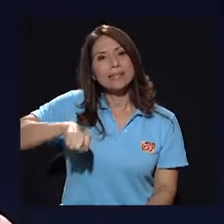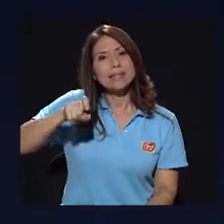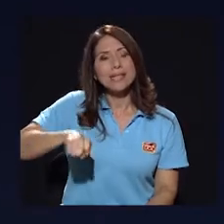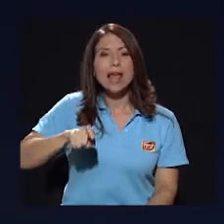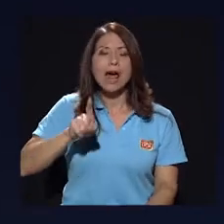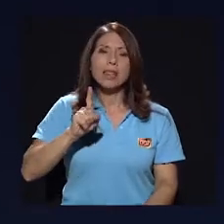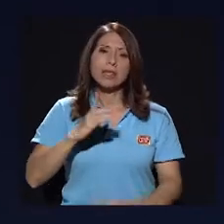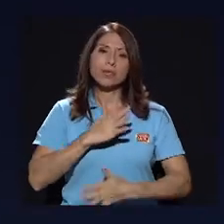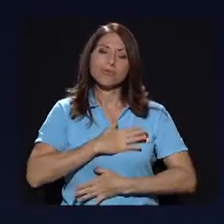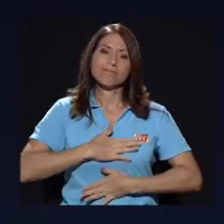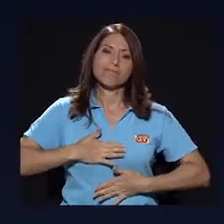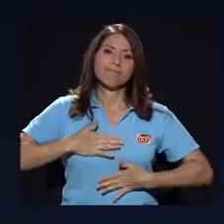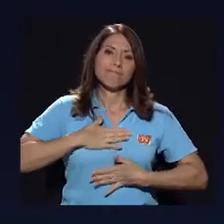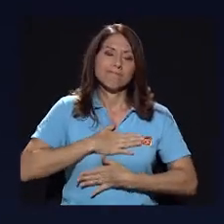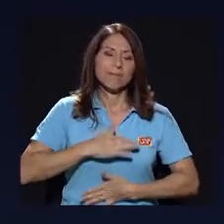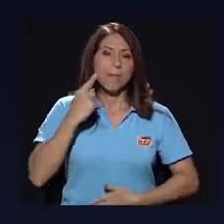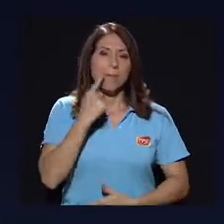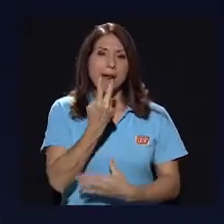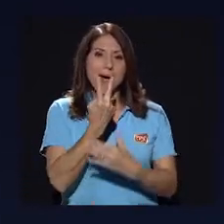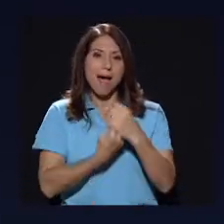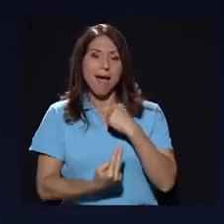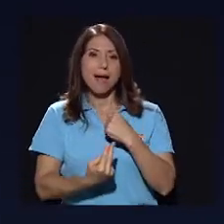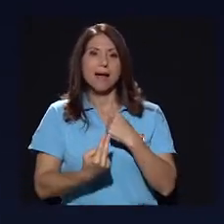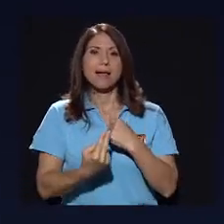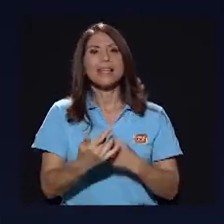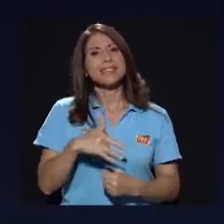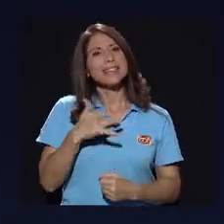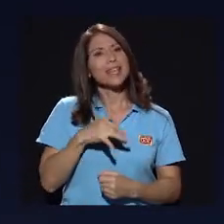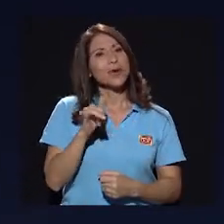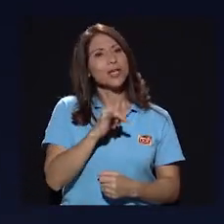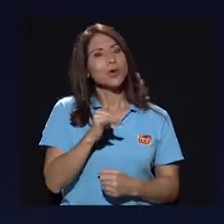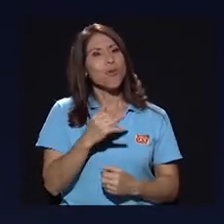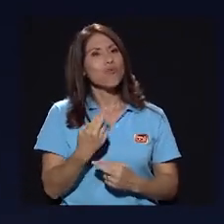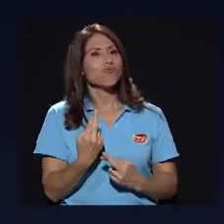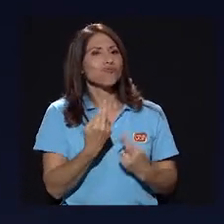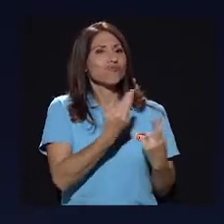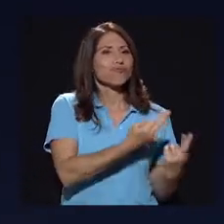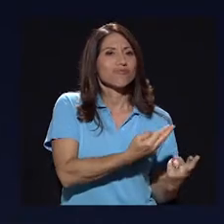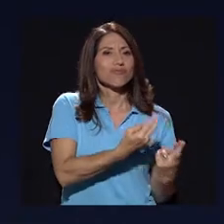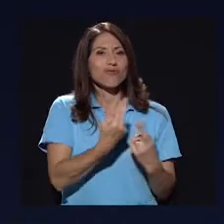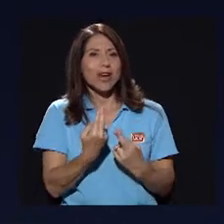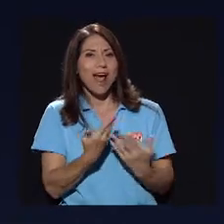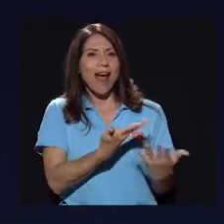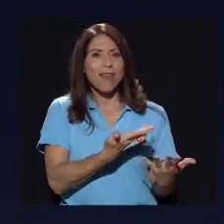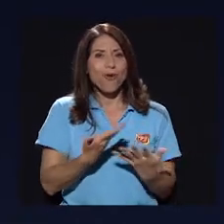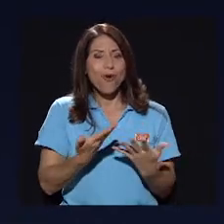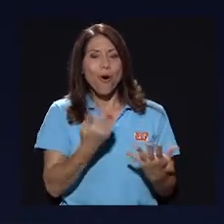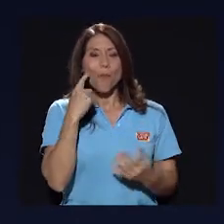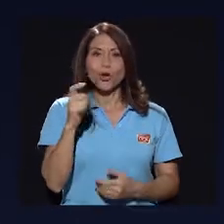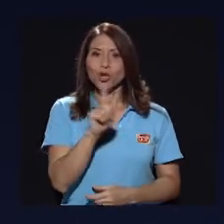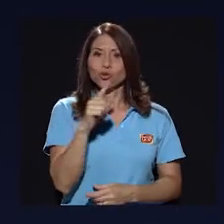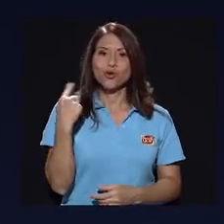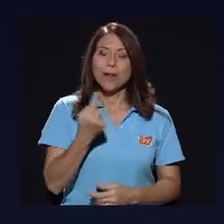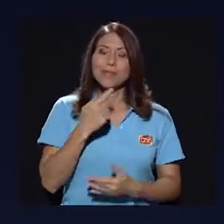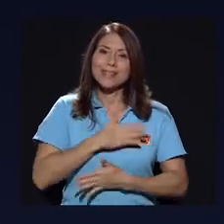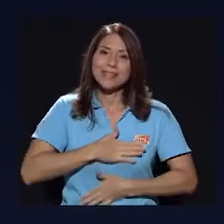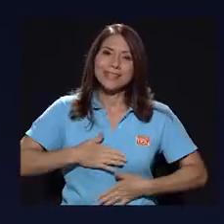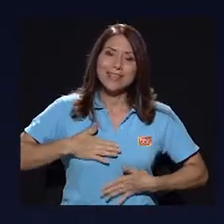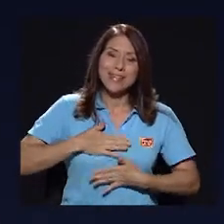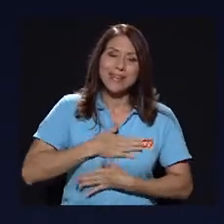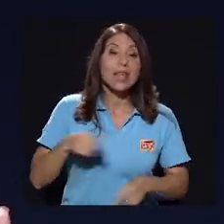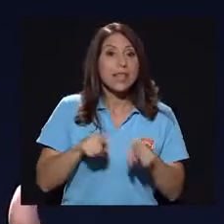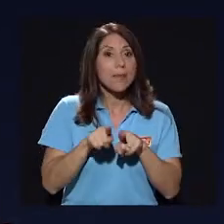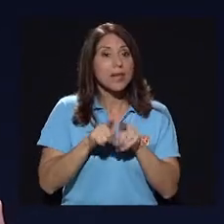necesidad y un disfrute para las dos. Y siento que es como un regalo que nos hemos dado, ¿verdad? Porque no solamente disfrutamos hacerlo,